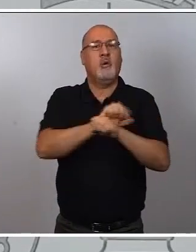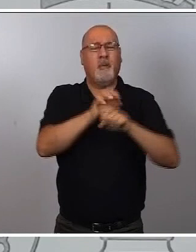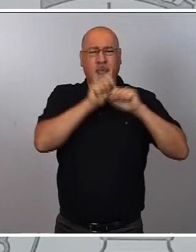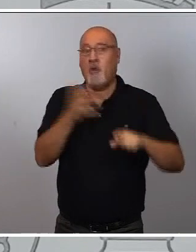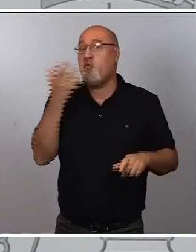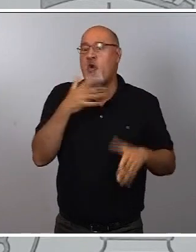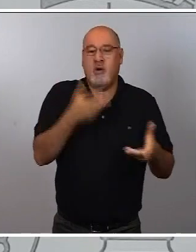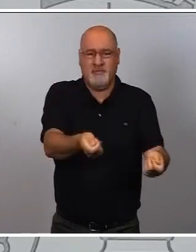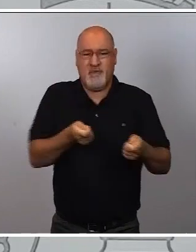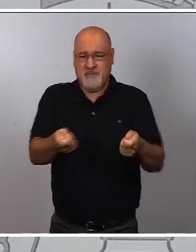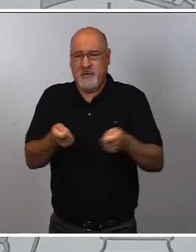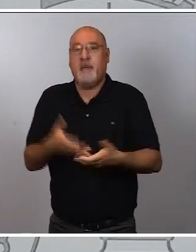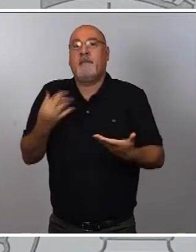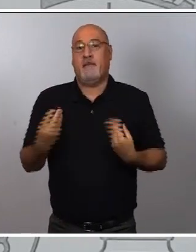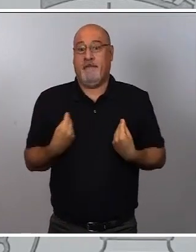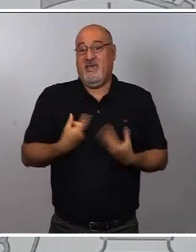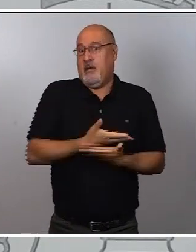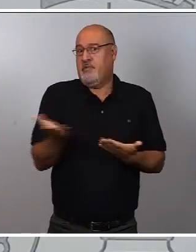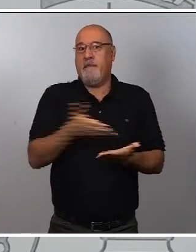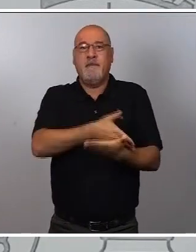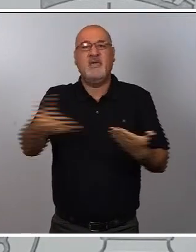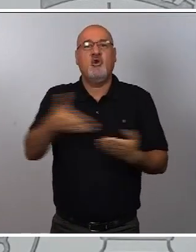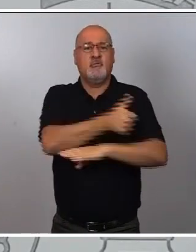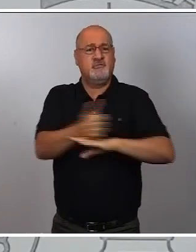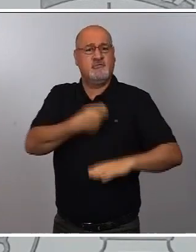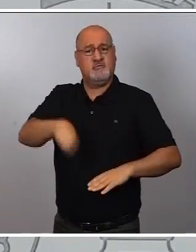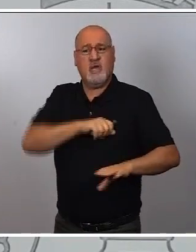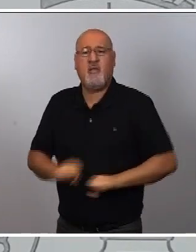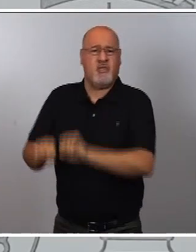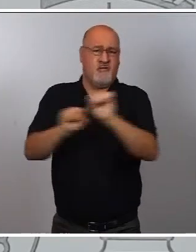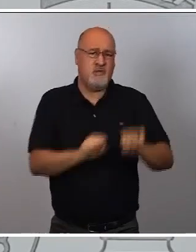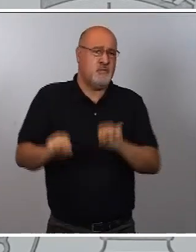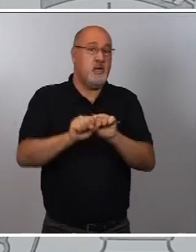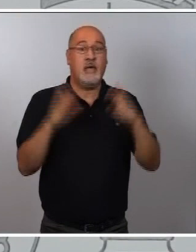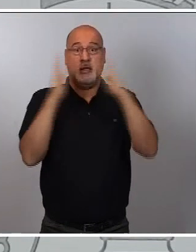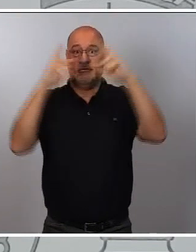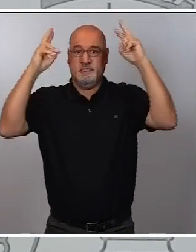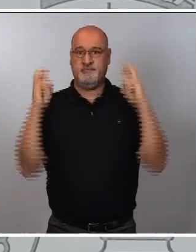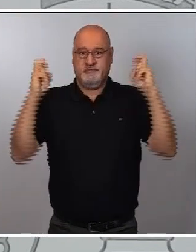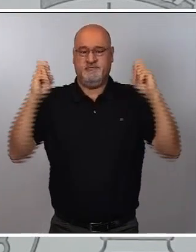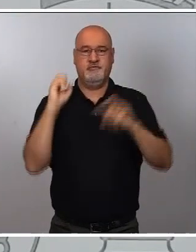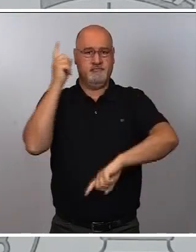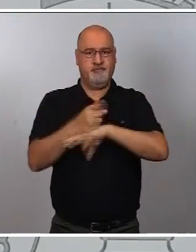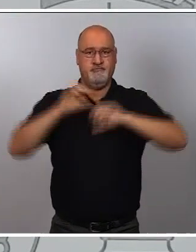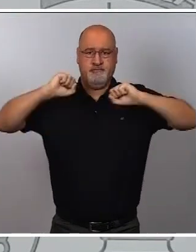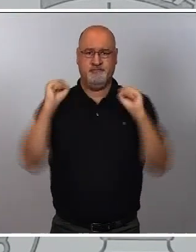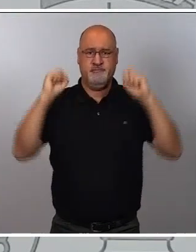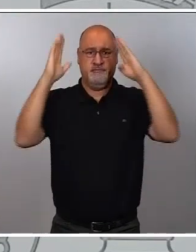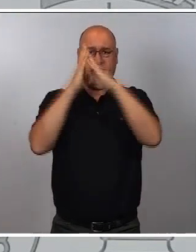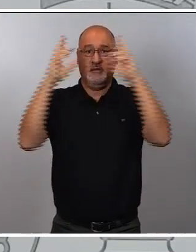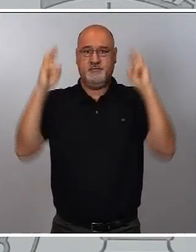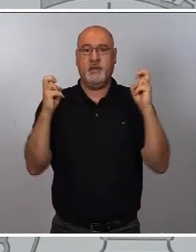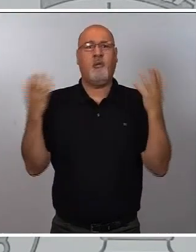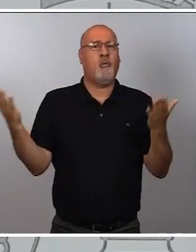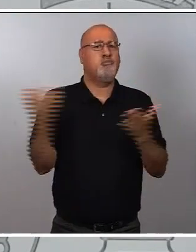y defender la vida de millones de compatriotas. El confinamiento decretado en el estado de alarma y la conducta ejemplar